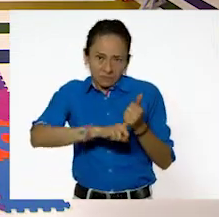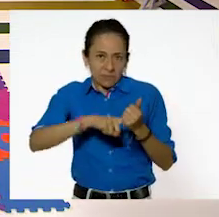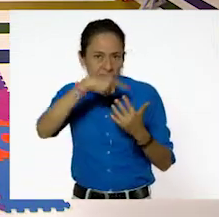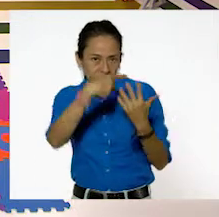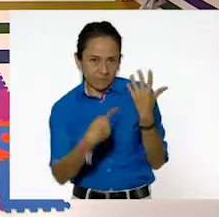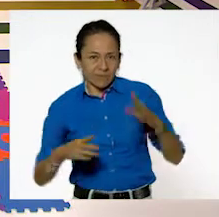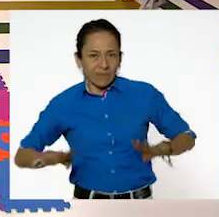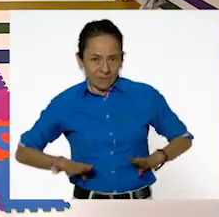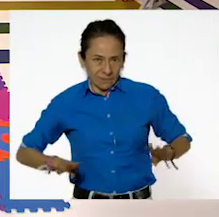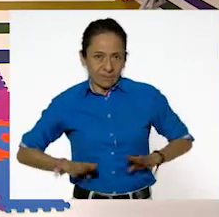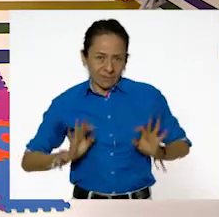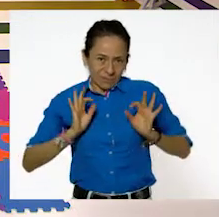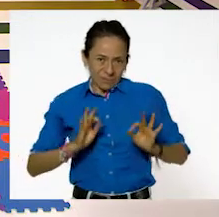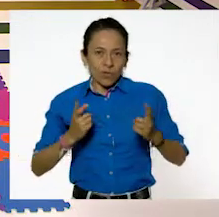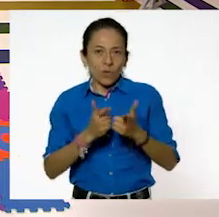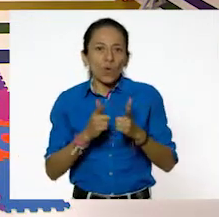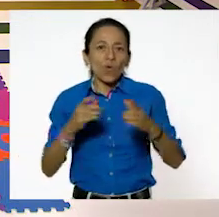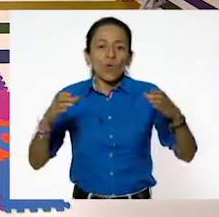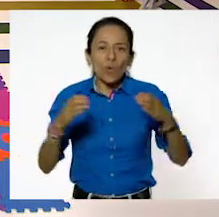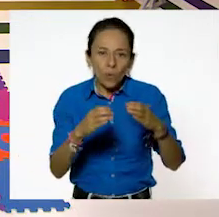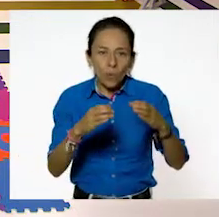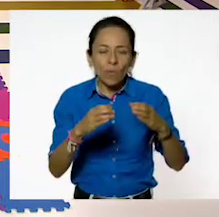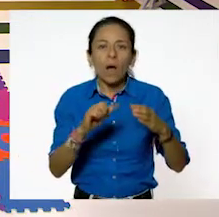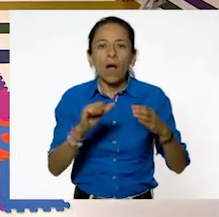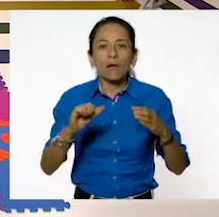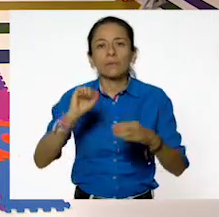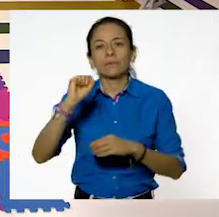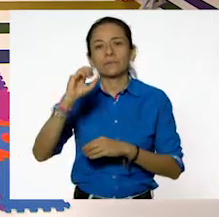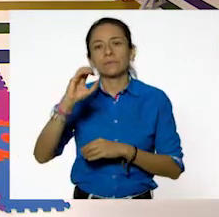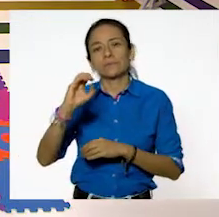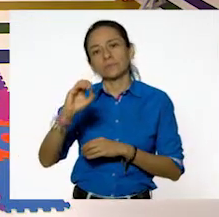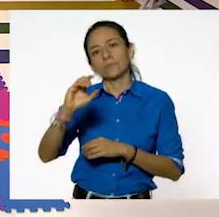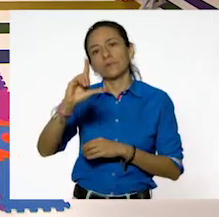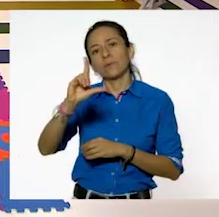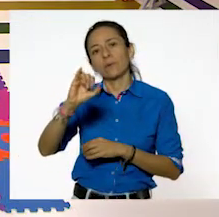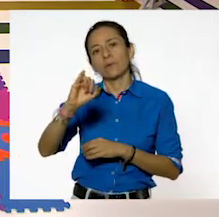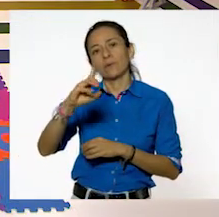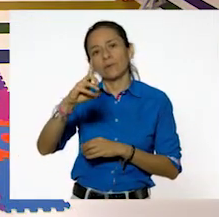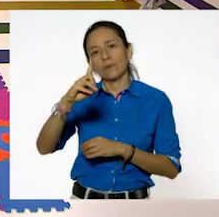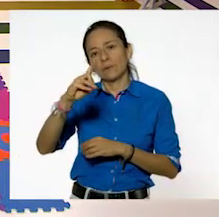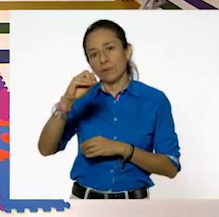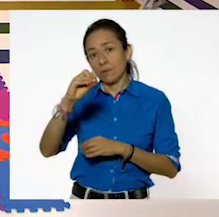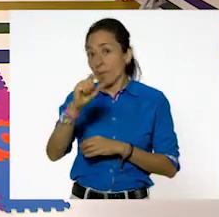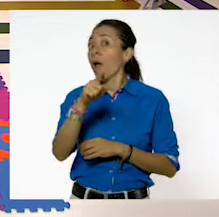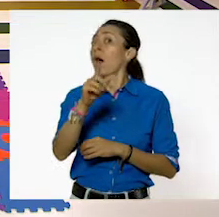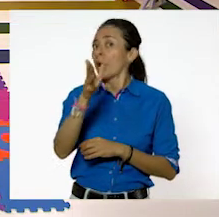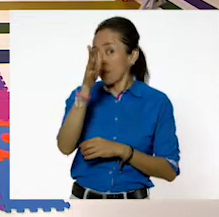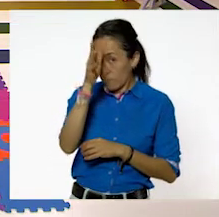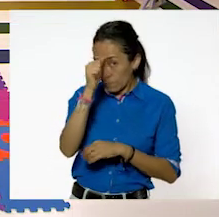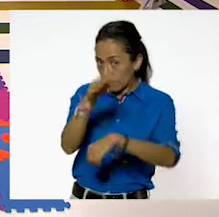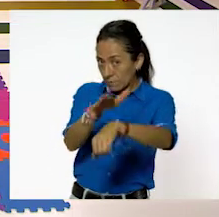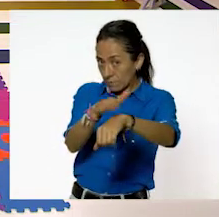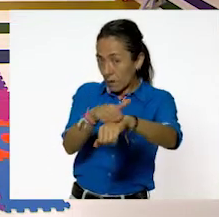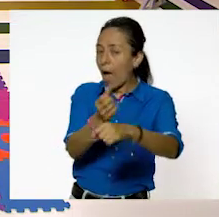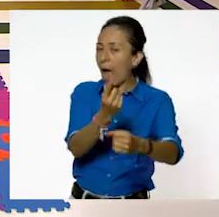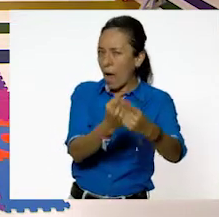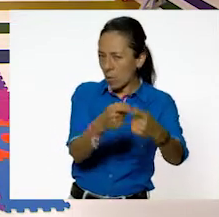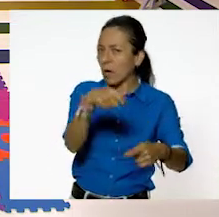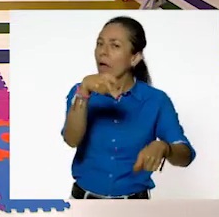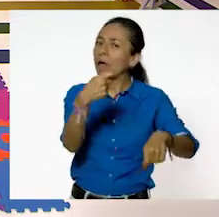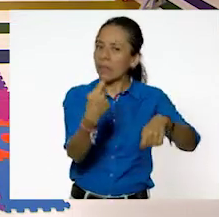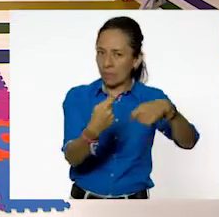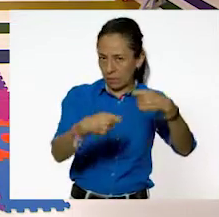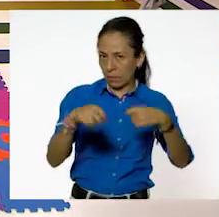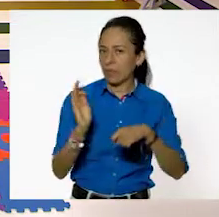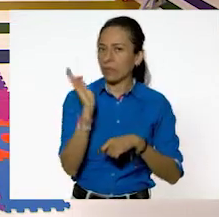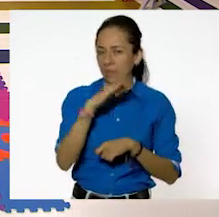los sólidos. Aunque recuerden que también hay algunos sólidos que tienen cierta flexibilidad. Así es. Sin embargo... Si estos